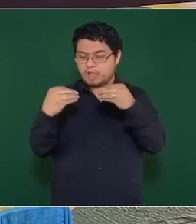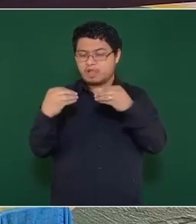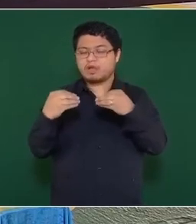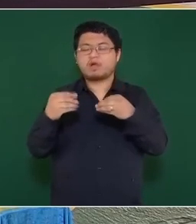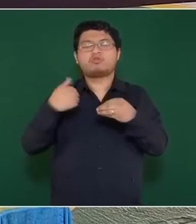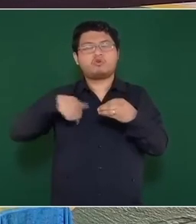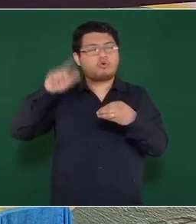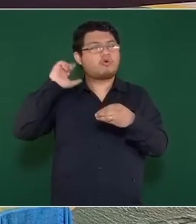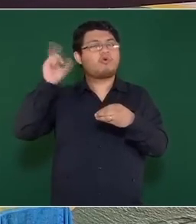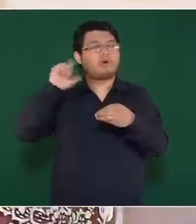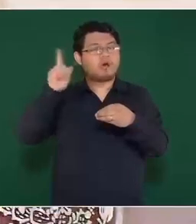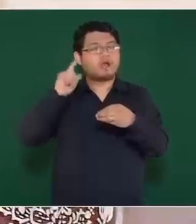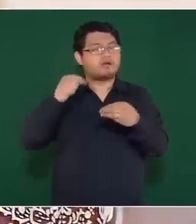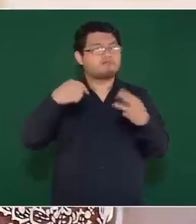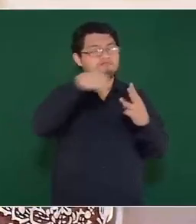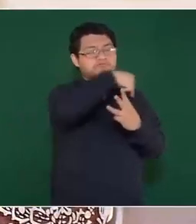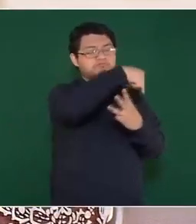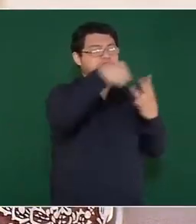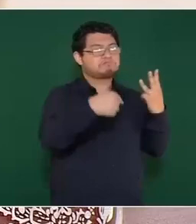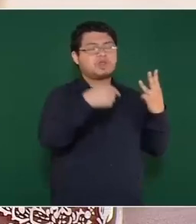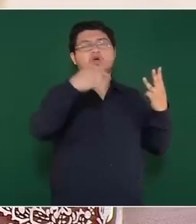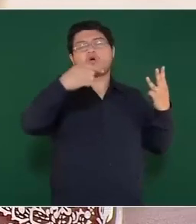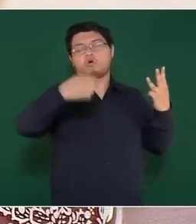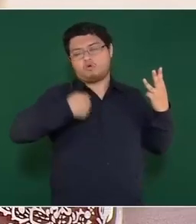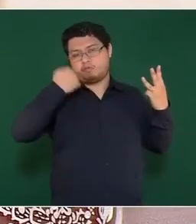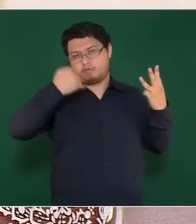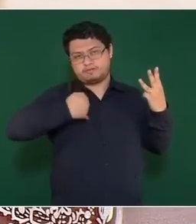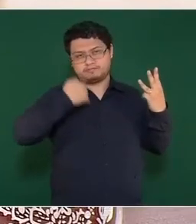favor de los compañeros de Macuspana.